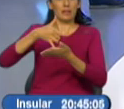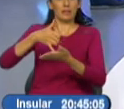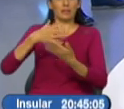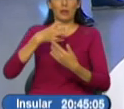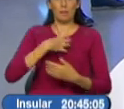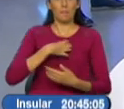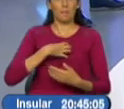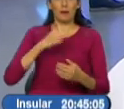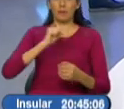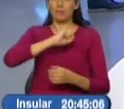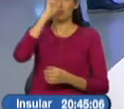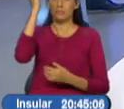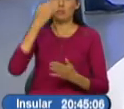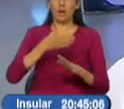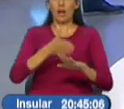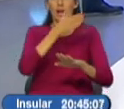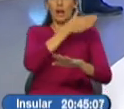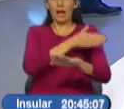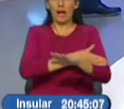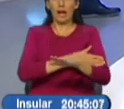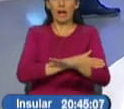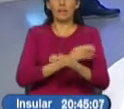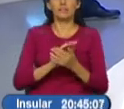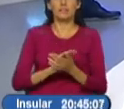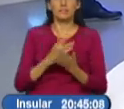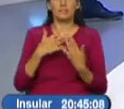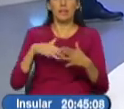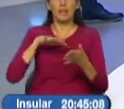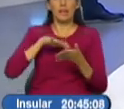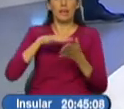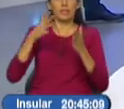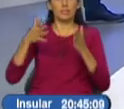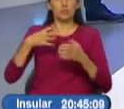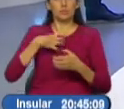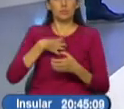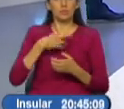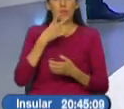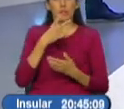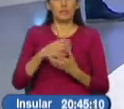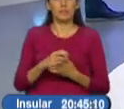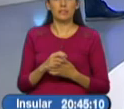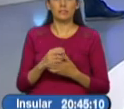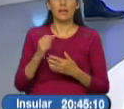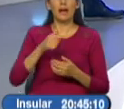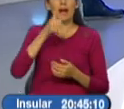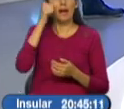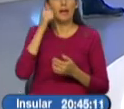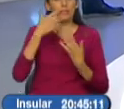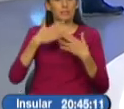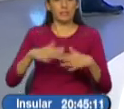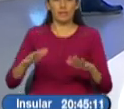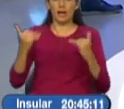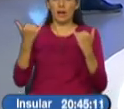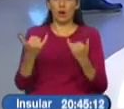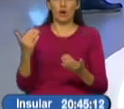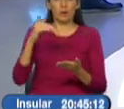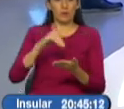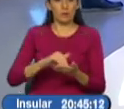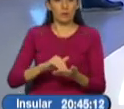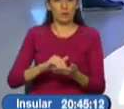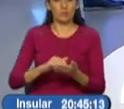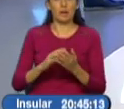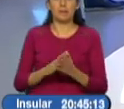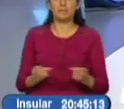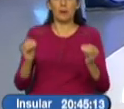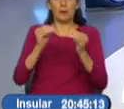consiguió un triunfo en el 71 ante ese gran estudiante que le ganaba a todos en el planeta bueno Barcelona fue ayer y le ganó y lo está repitiendo en este caso en Copa Libertadores